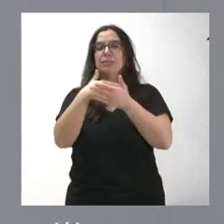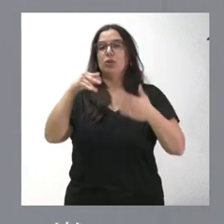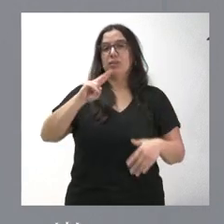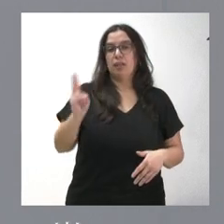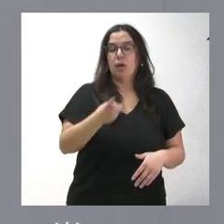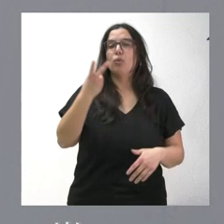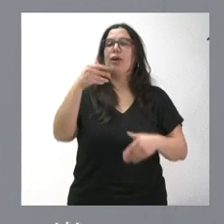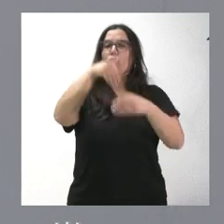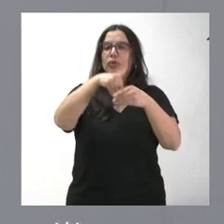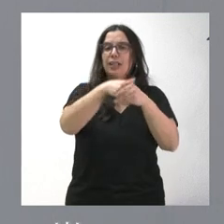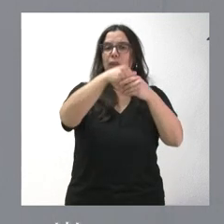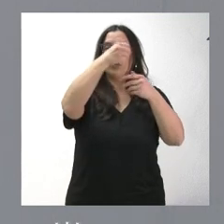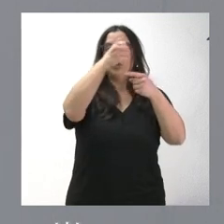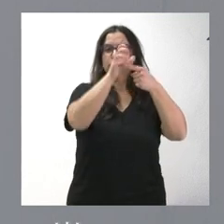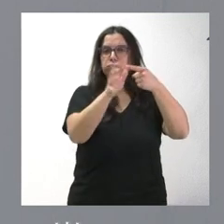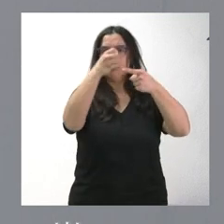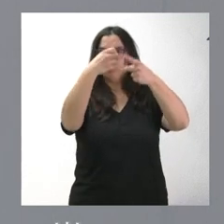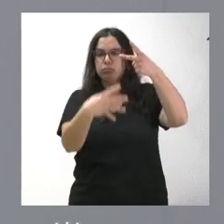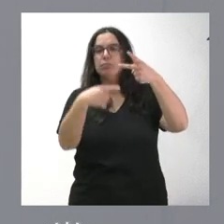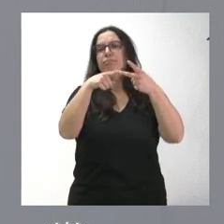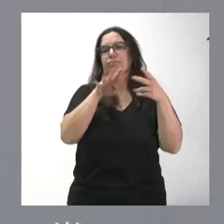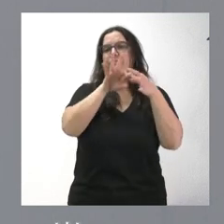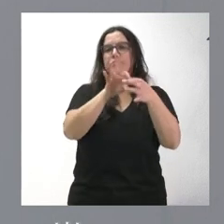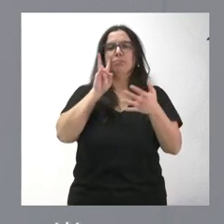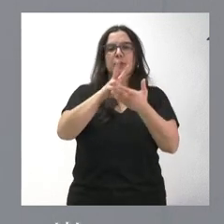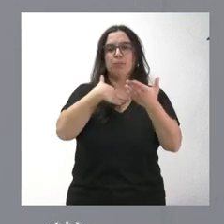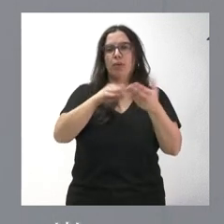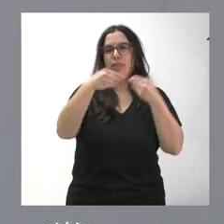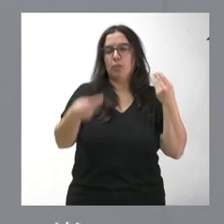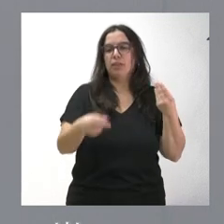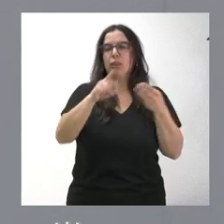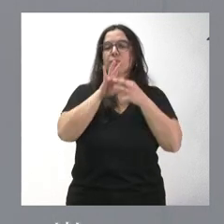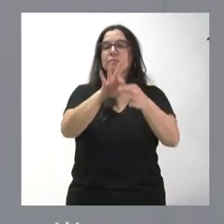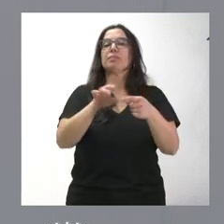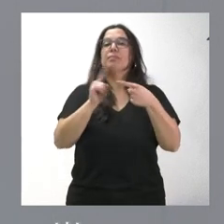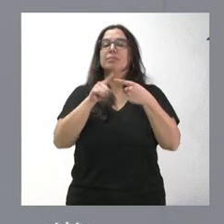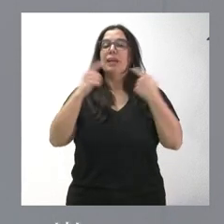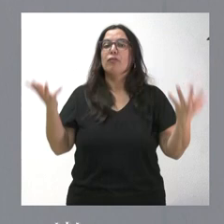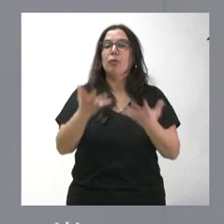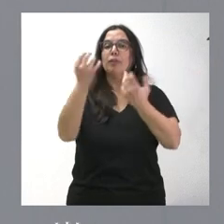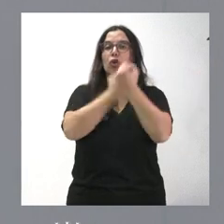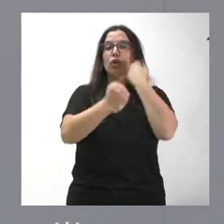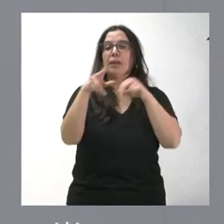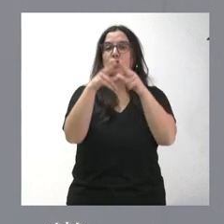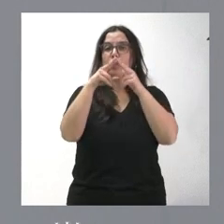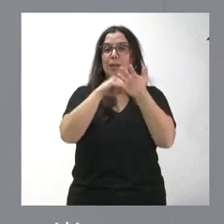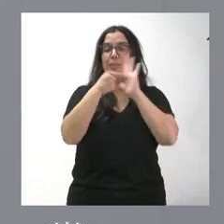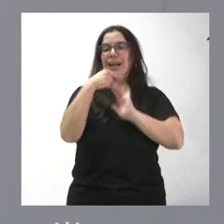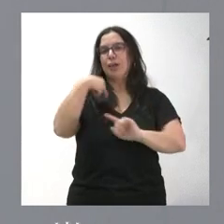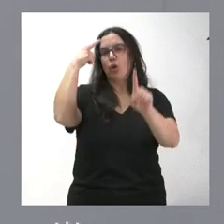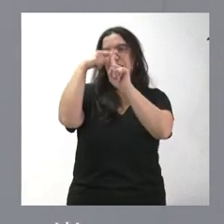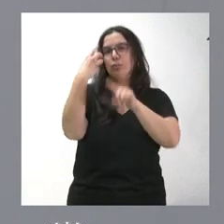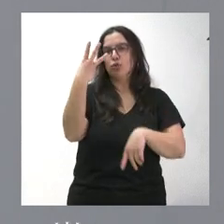ustedes el contenido de las mismas. Por lo que respecta al Plan Estratégico de Fomento de la Economía Social, tiene tres objetivos específicos.